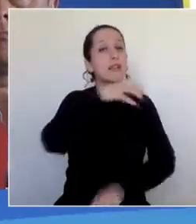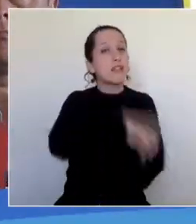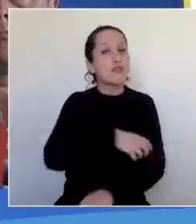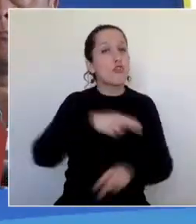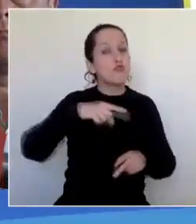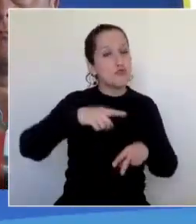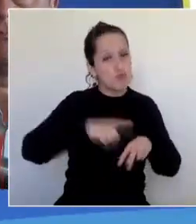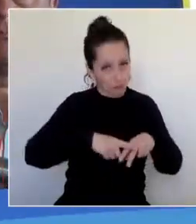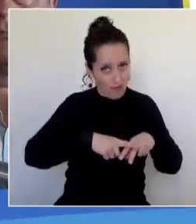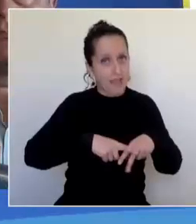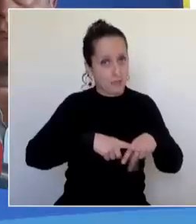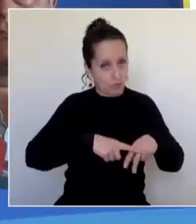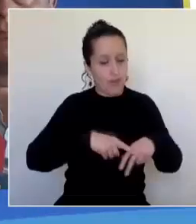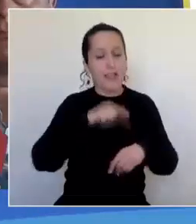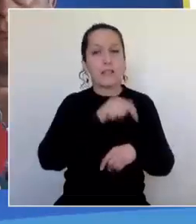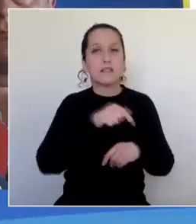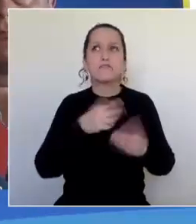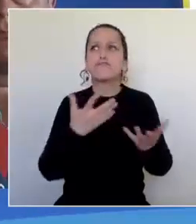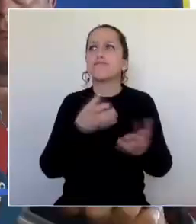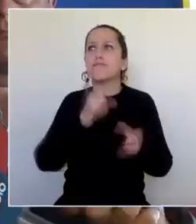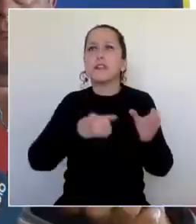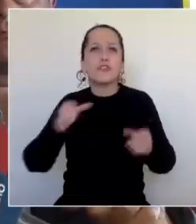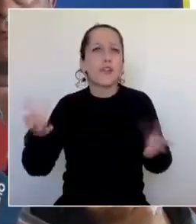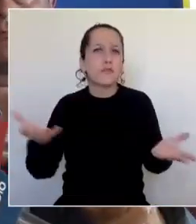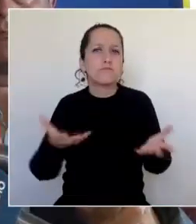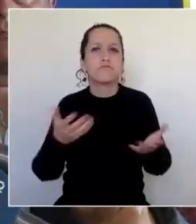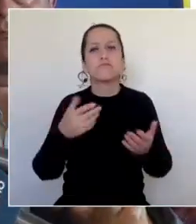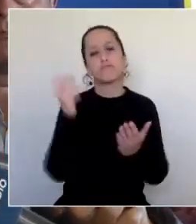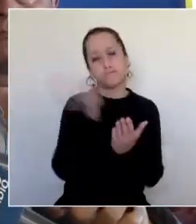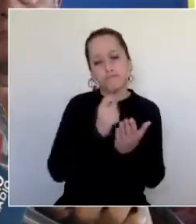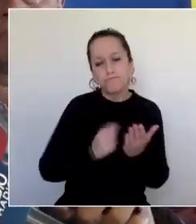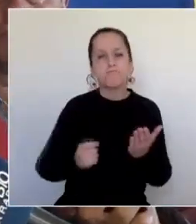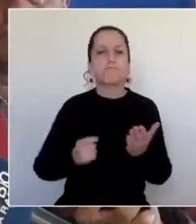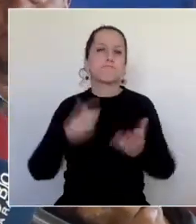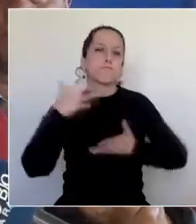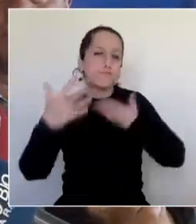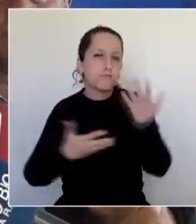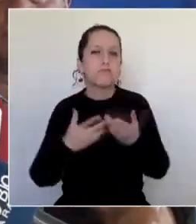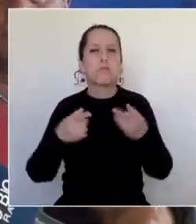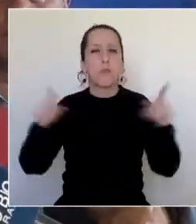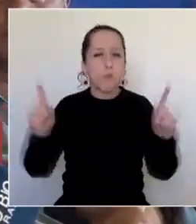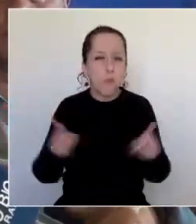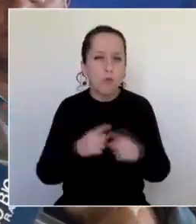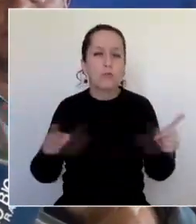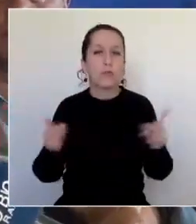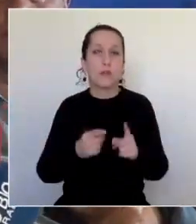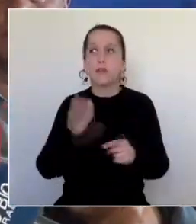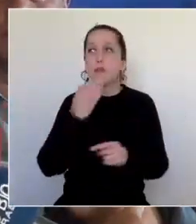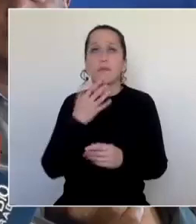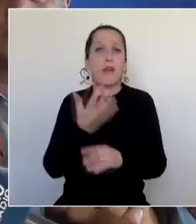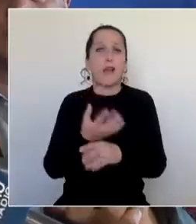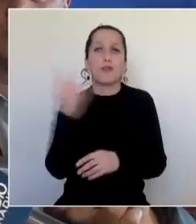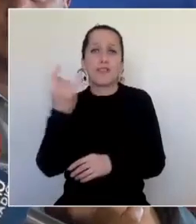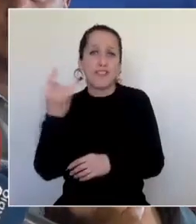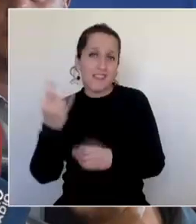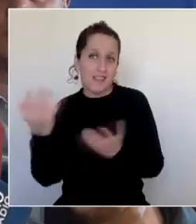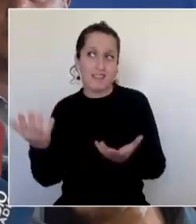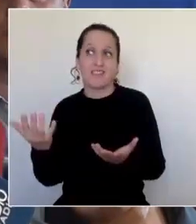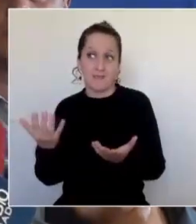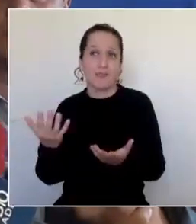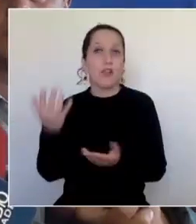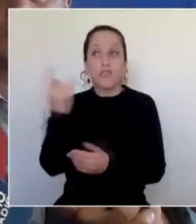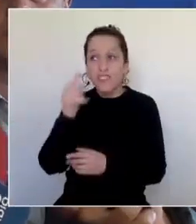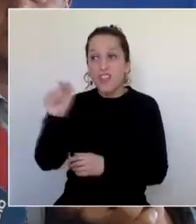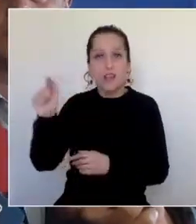habitan estas tierras con su poesía, con su lírica, con su música. Está el universitario también, el factor de la